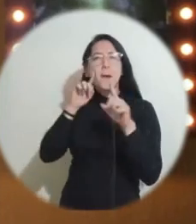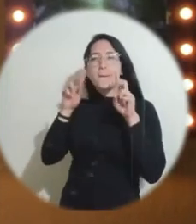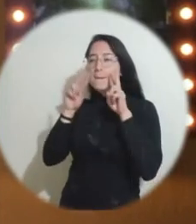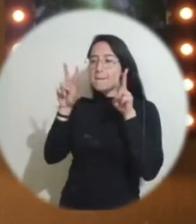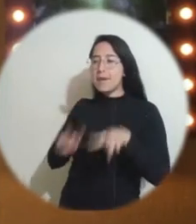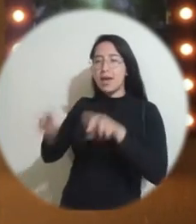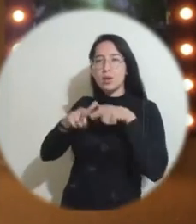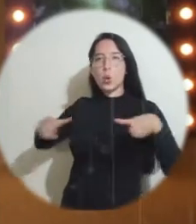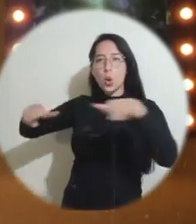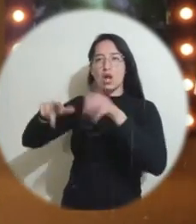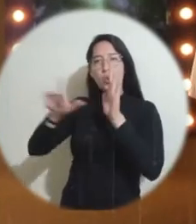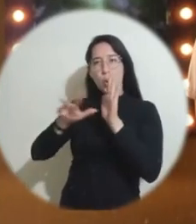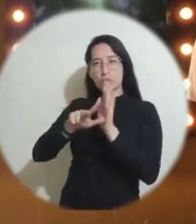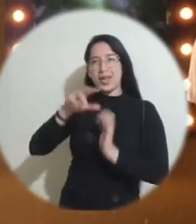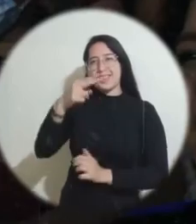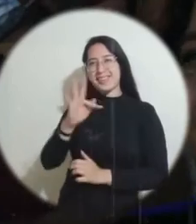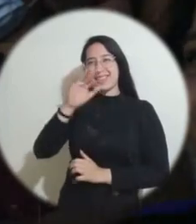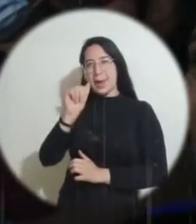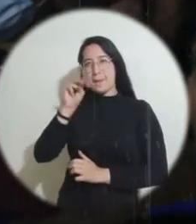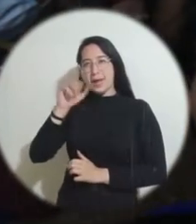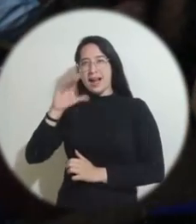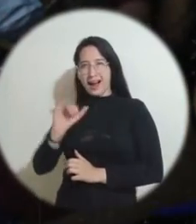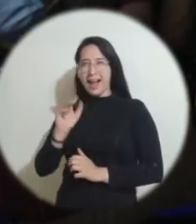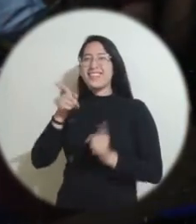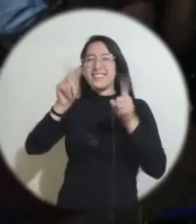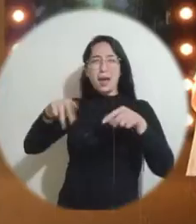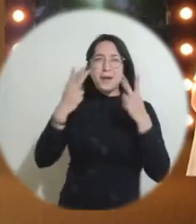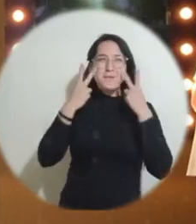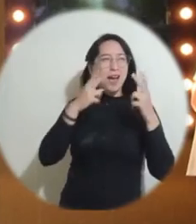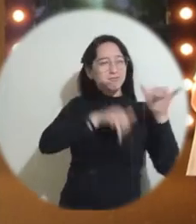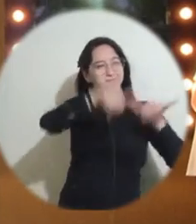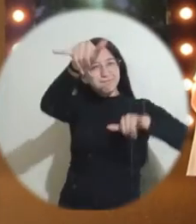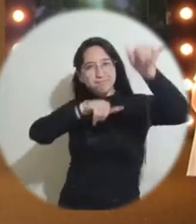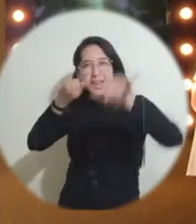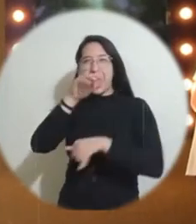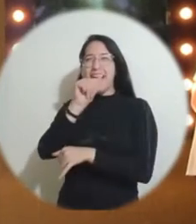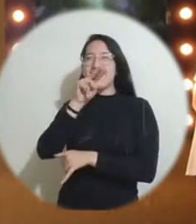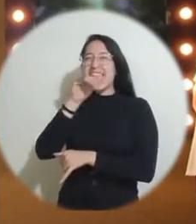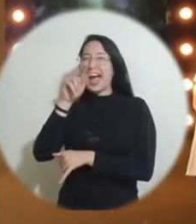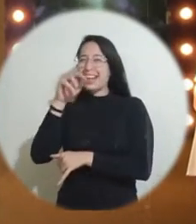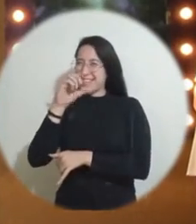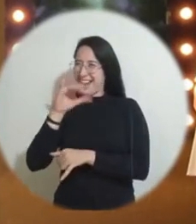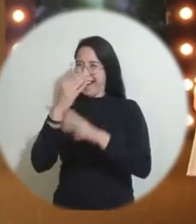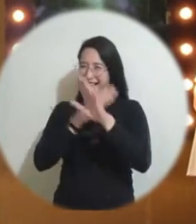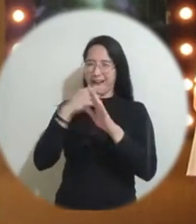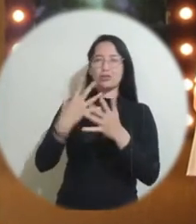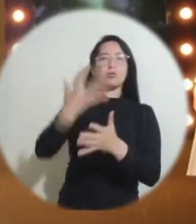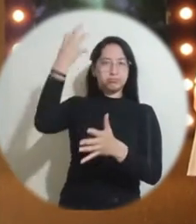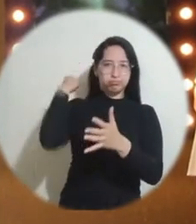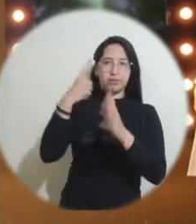cuando solamente quedaba el Hotel Tamacá, donde se puede ver los aviones de Avianca de 1962, mirar de pronto